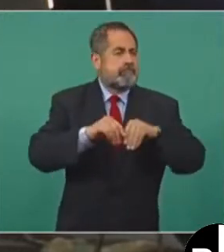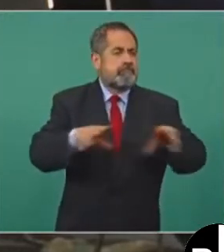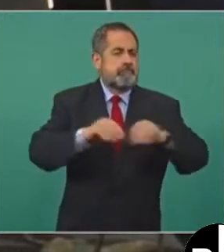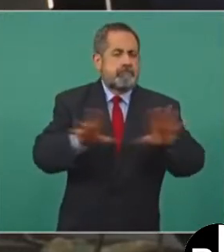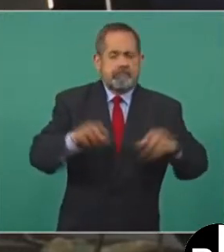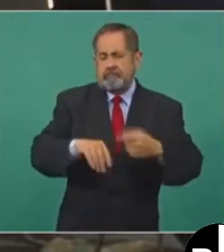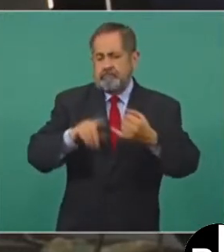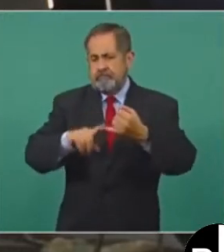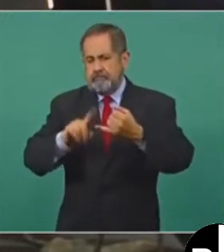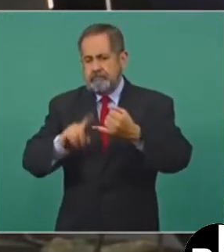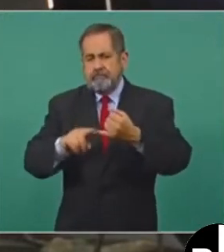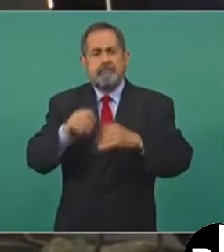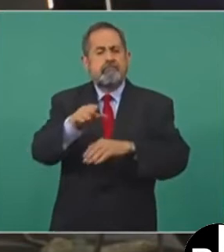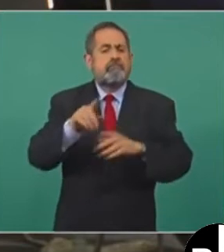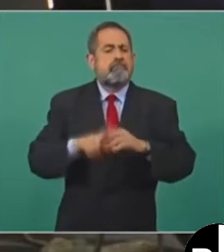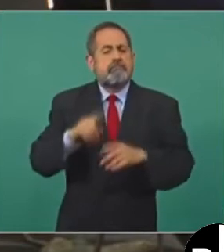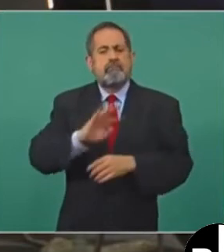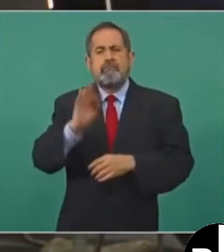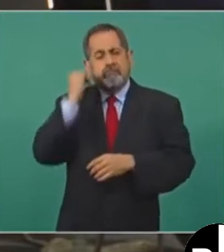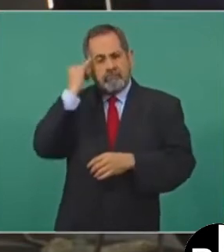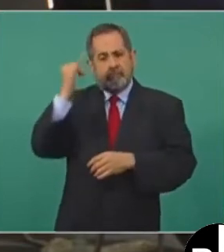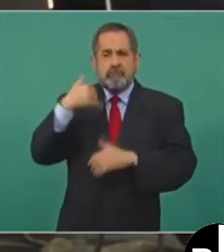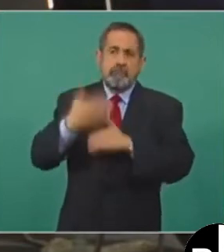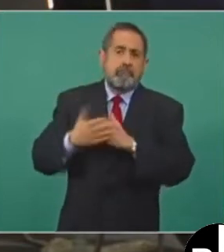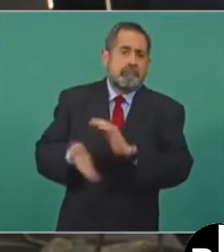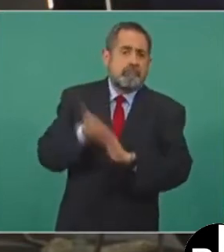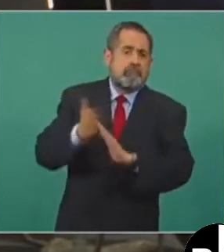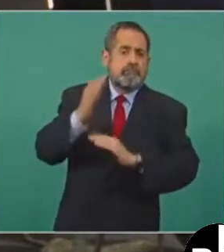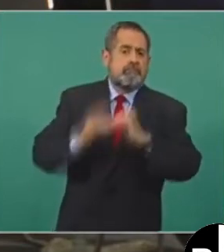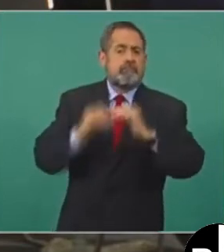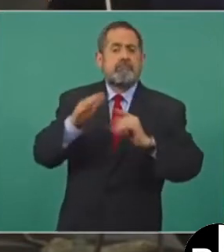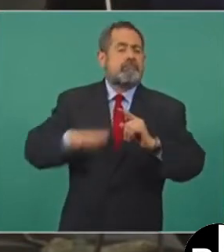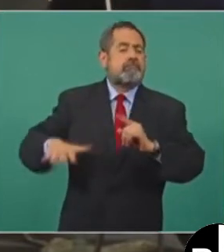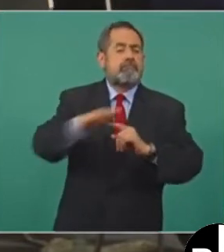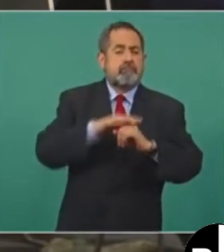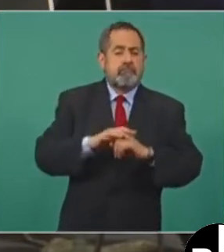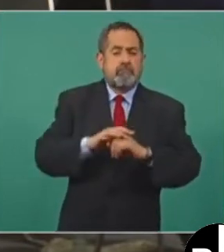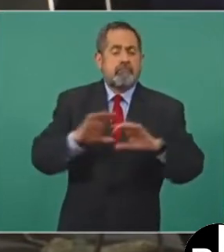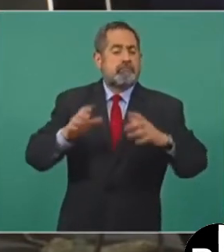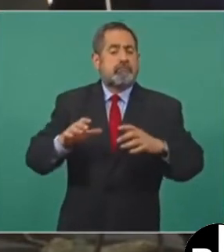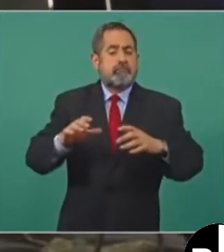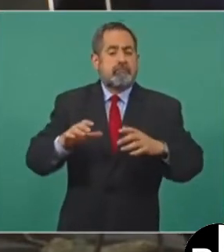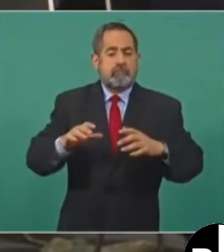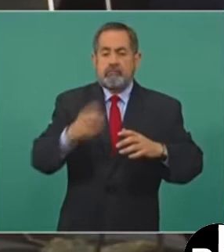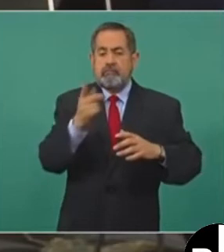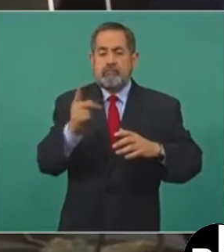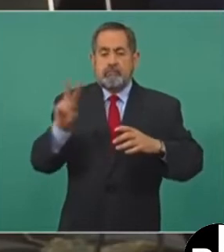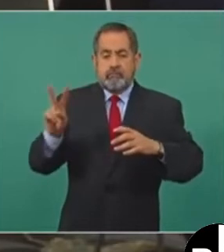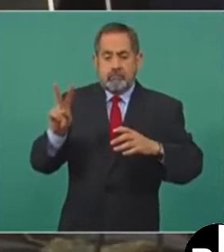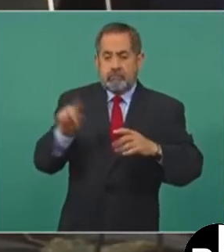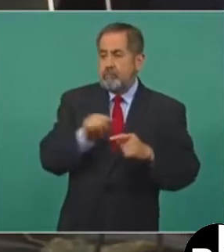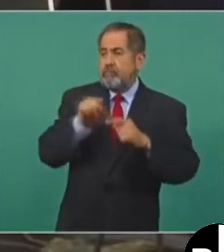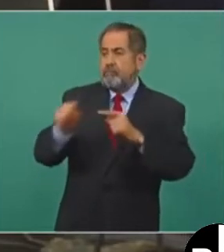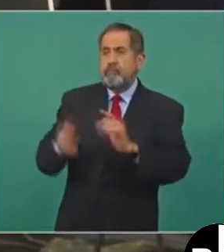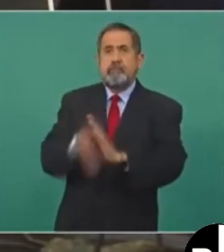ver con esa intención de construir un complejo habitacional en la zona de Conchas Chinas en Puerto Vallarta, Jalisco. Si